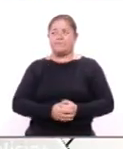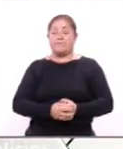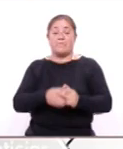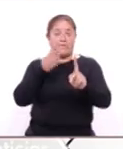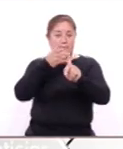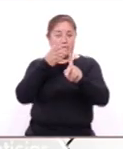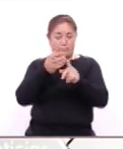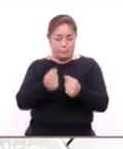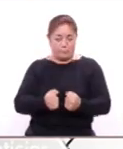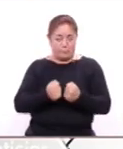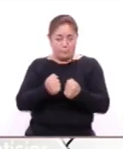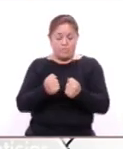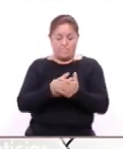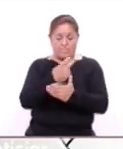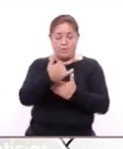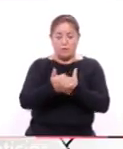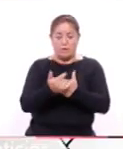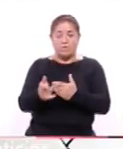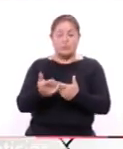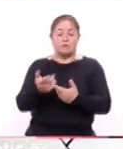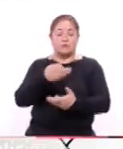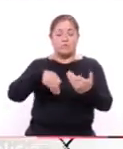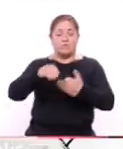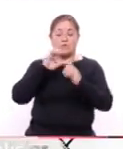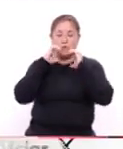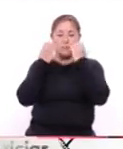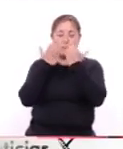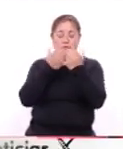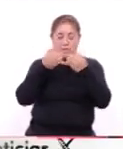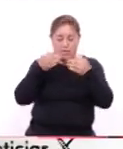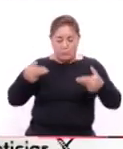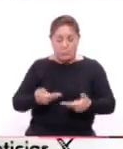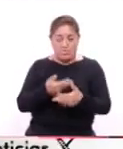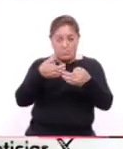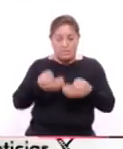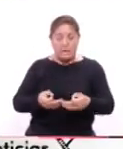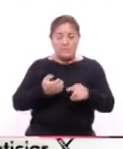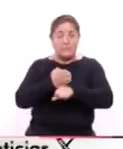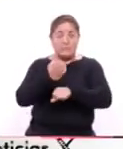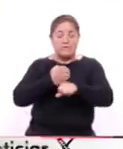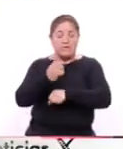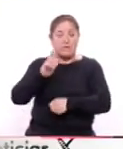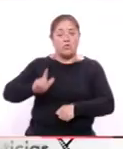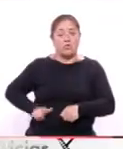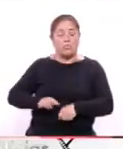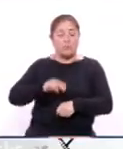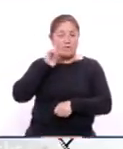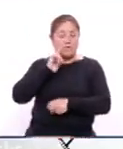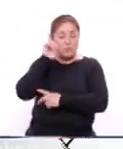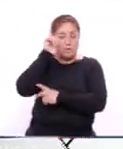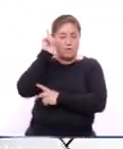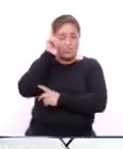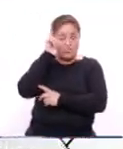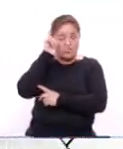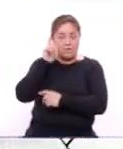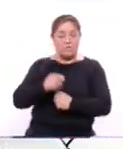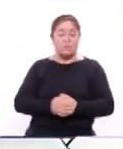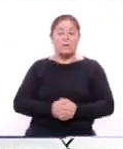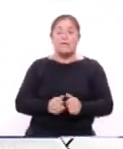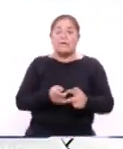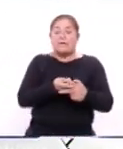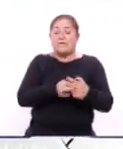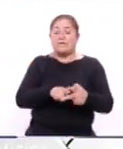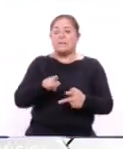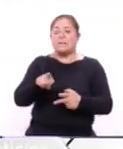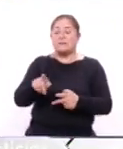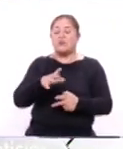propósito de fortalecer los proyectos productivos de las comunidades originarias del Estado, la gobernadora Lorena Cuellar Cisneros encabezó el inicio